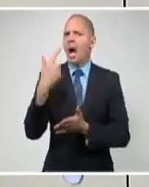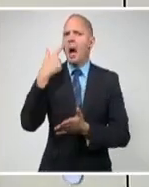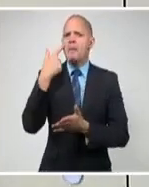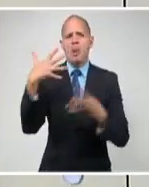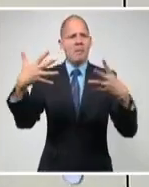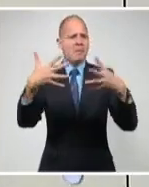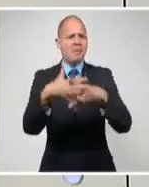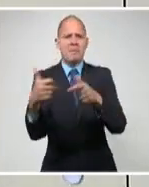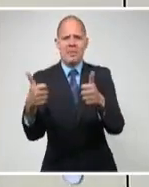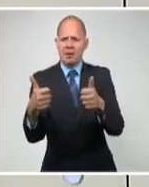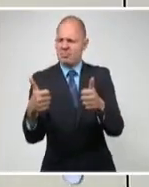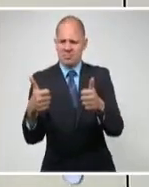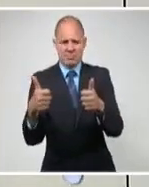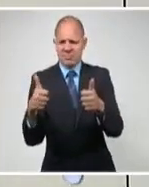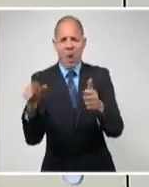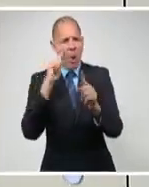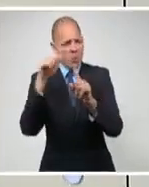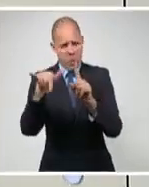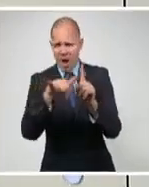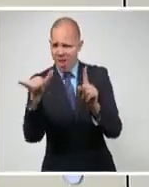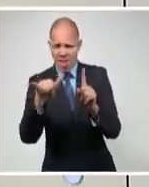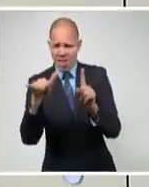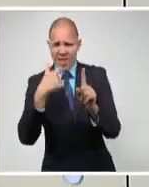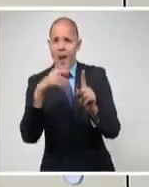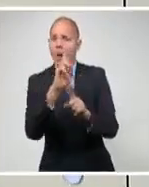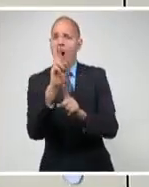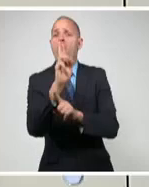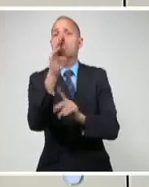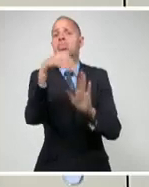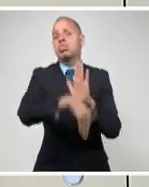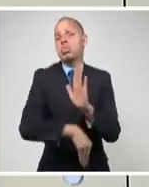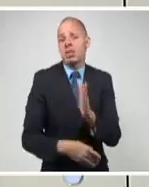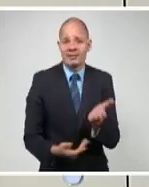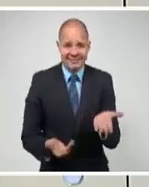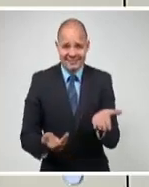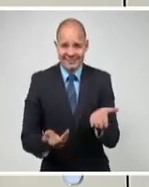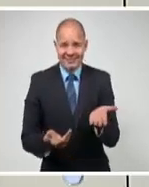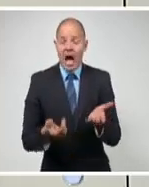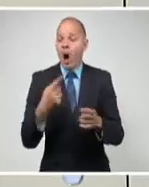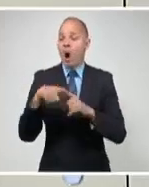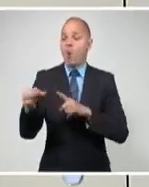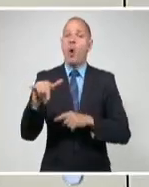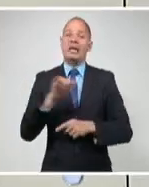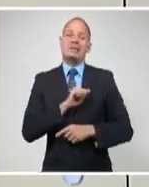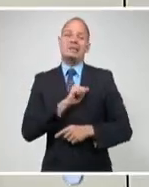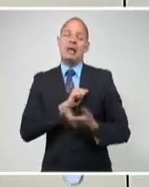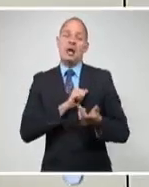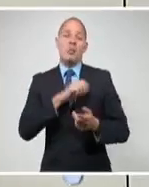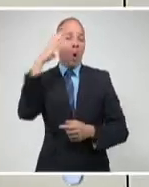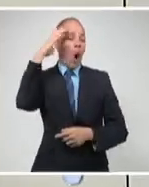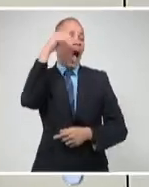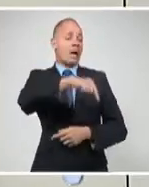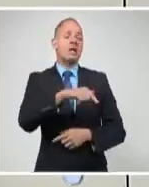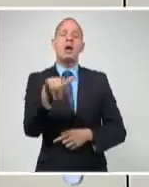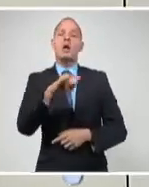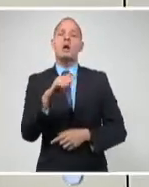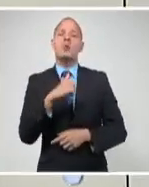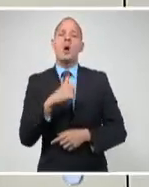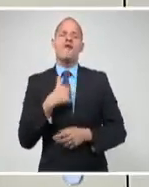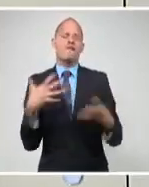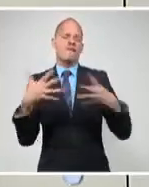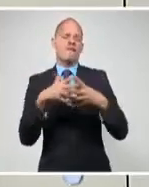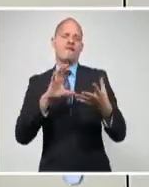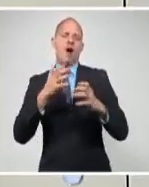exista revolución y donde se instaure un sistema político coherente con los intereses de Washington. Nombrará de asesor